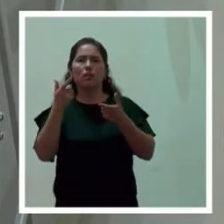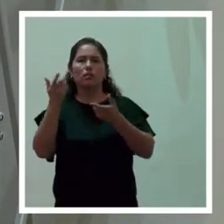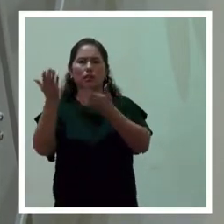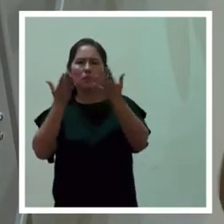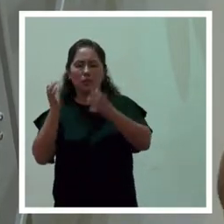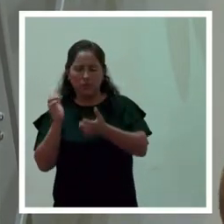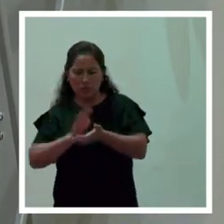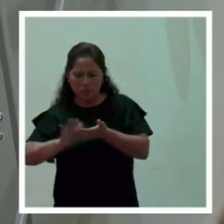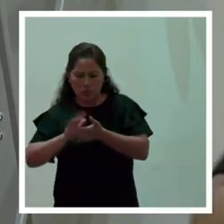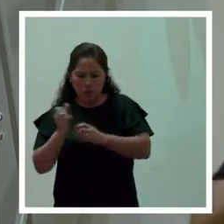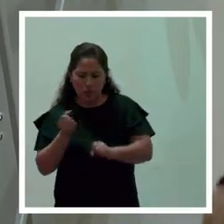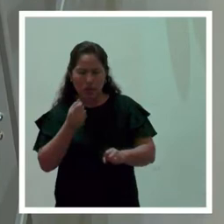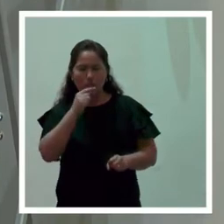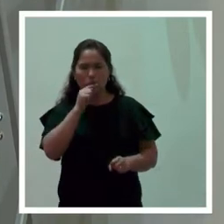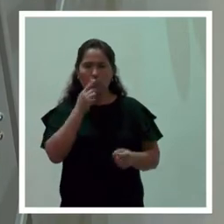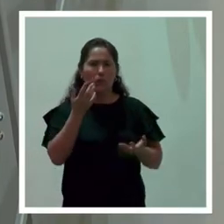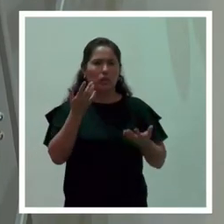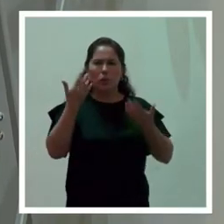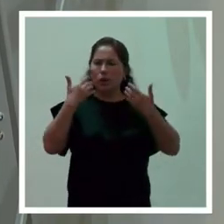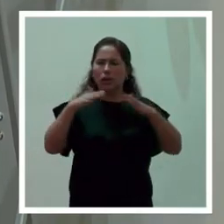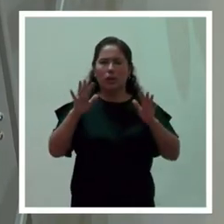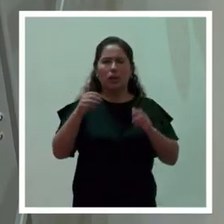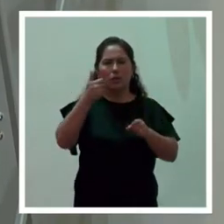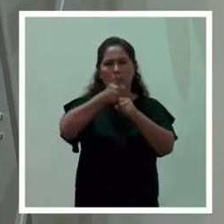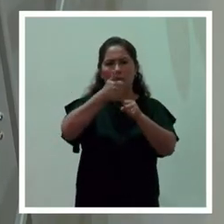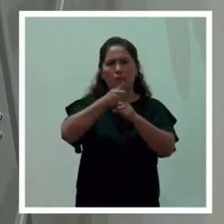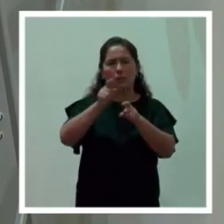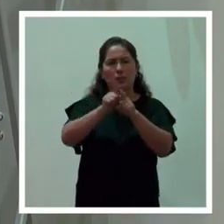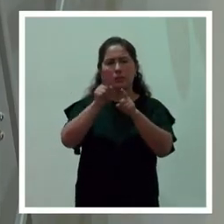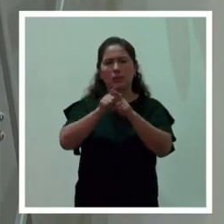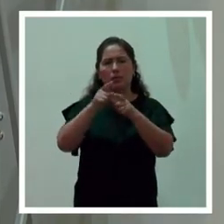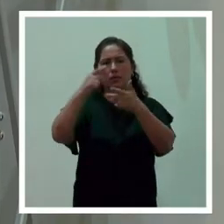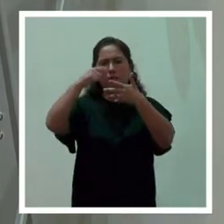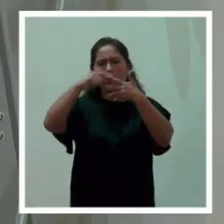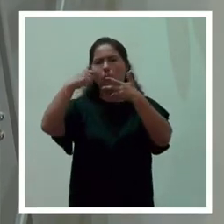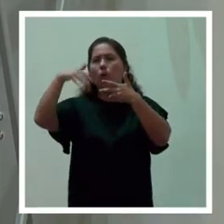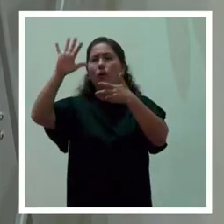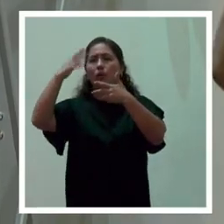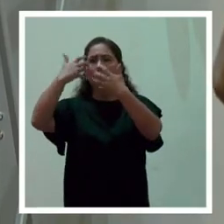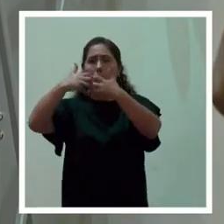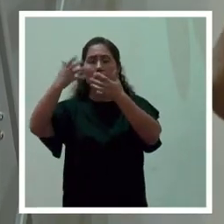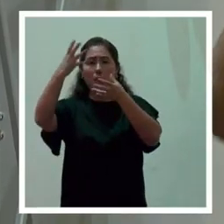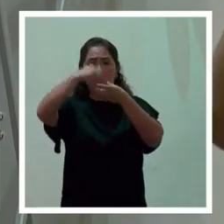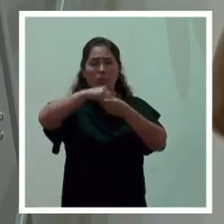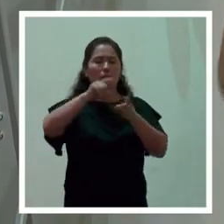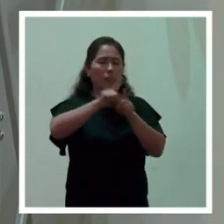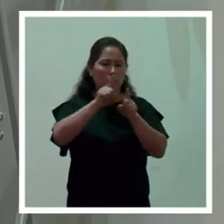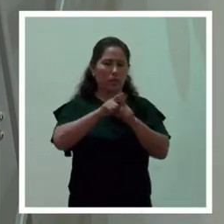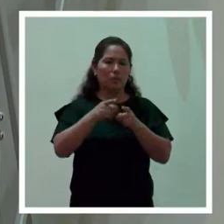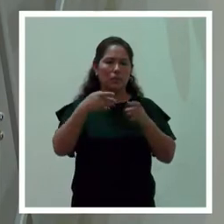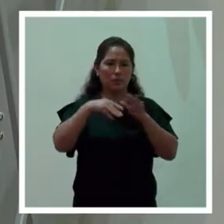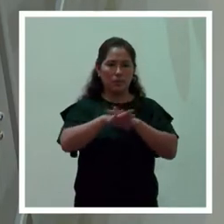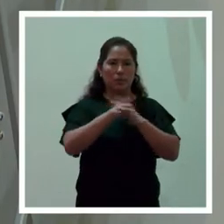propios hasta terceros ¿ya? solamente eso quería que lo tuvieran en cuenta para que